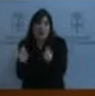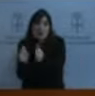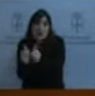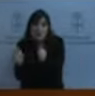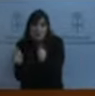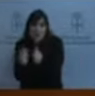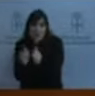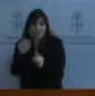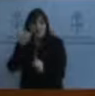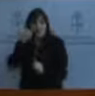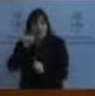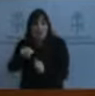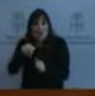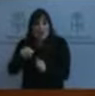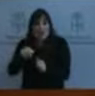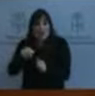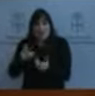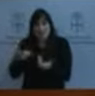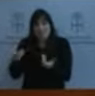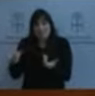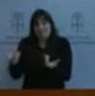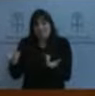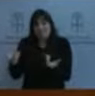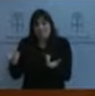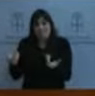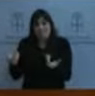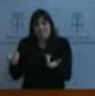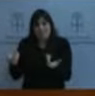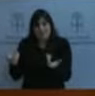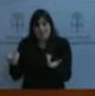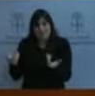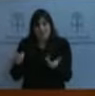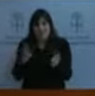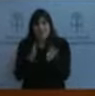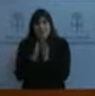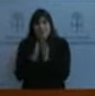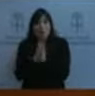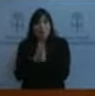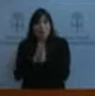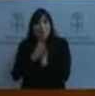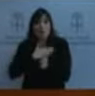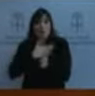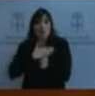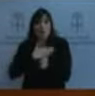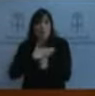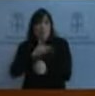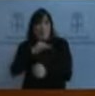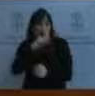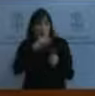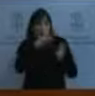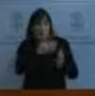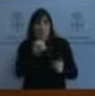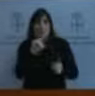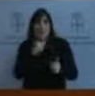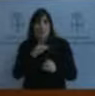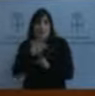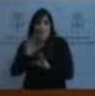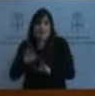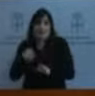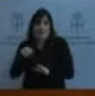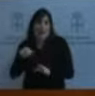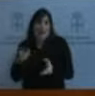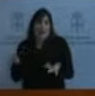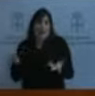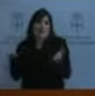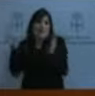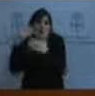como dice gráficamente mi compañero Armando, cuando tiene las intervenciones del diputado, en modo avión, donde no hay conectividad. Y estamos